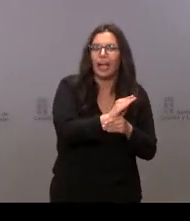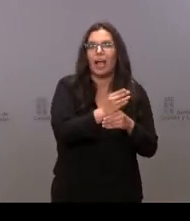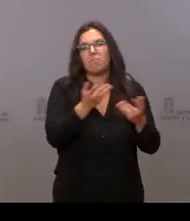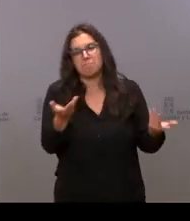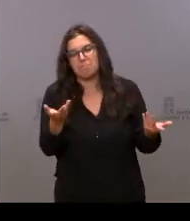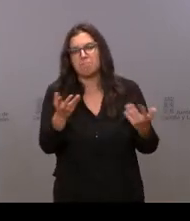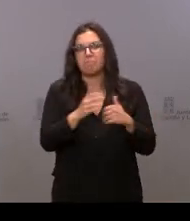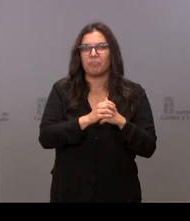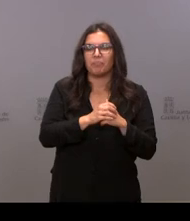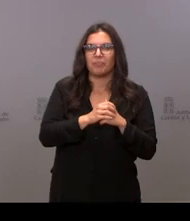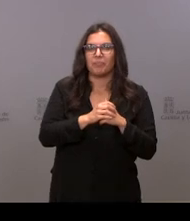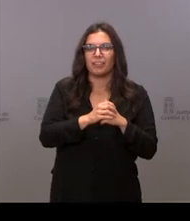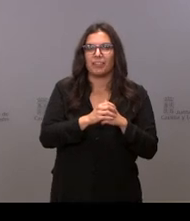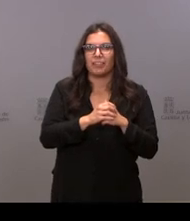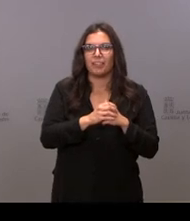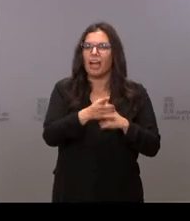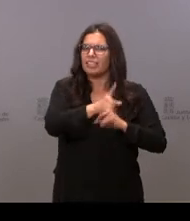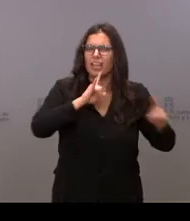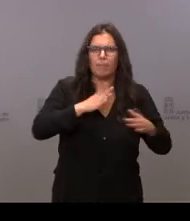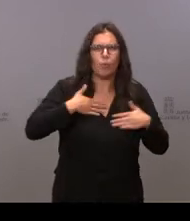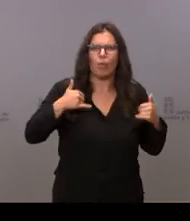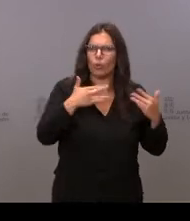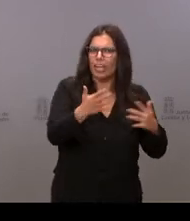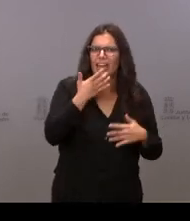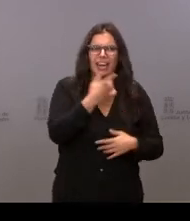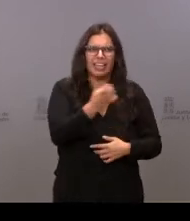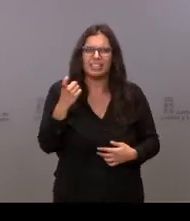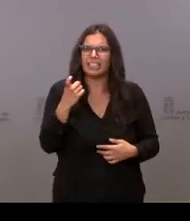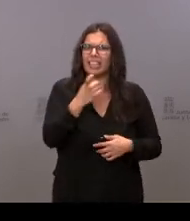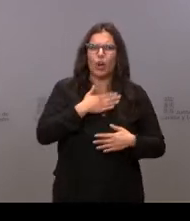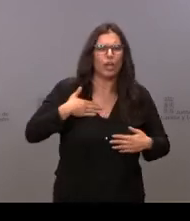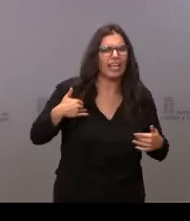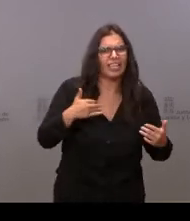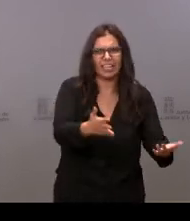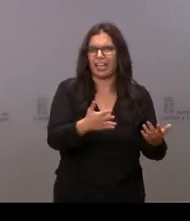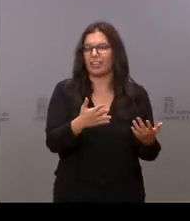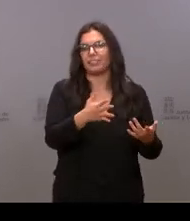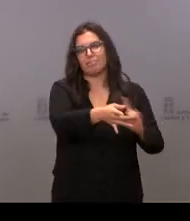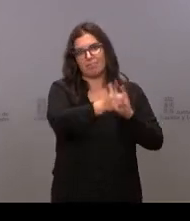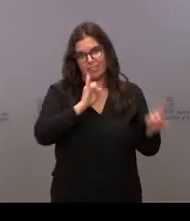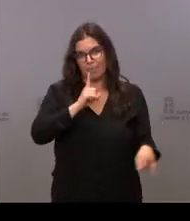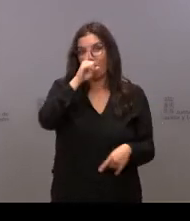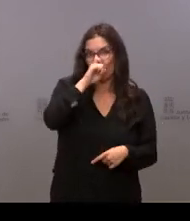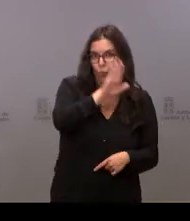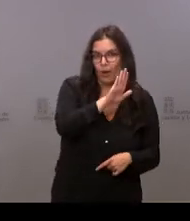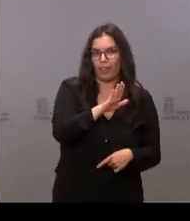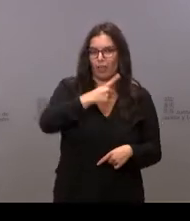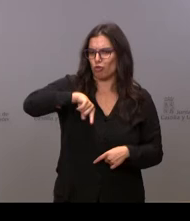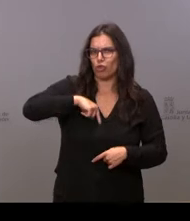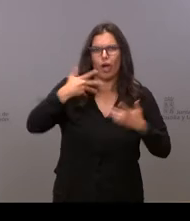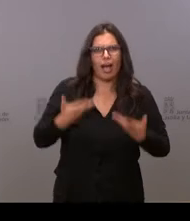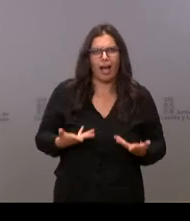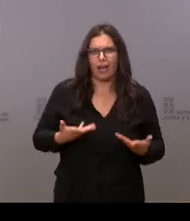pero no dudes en llamarnos en el momento en que te encuentres alguna necesidad, lo que necesites, aquí tienes lo que